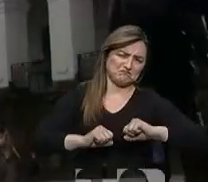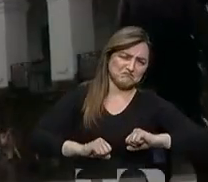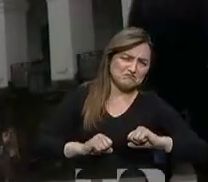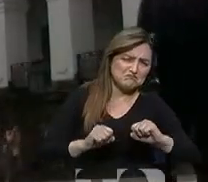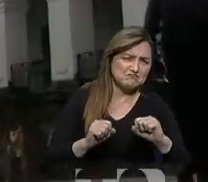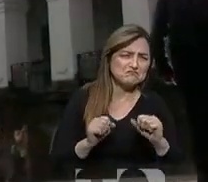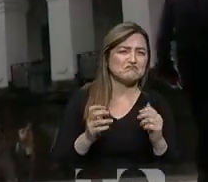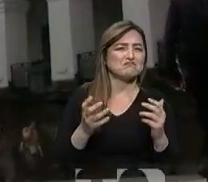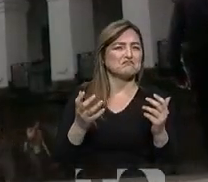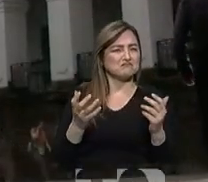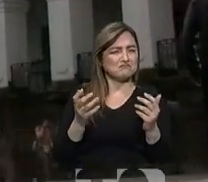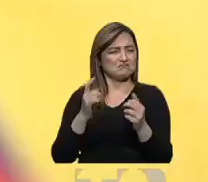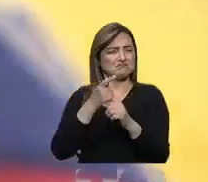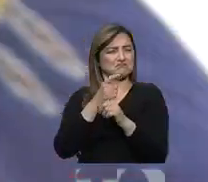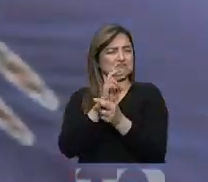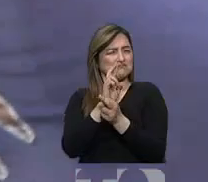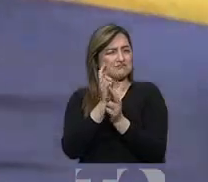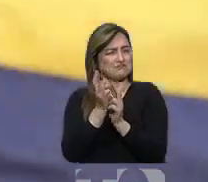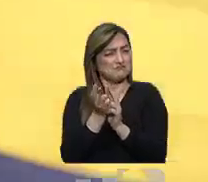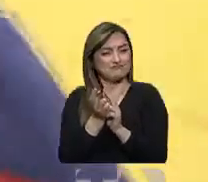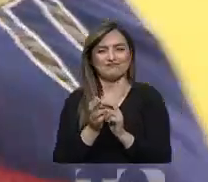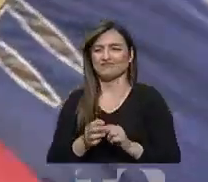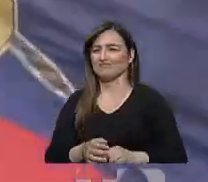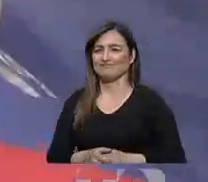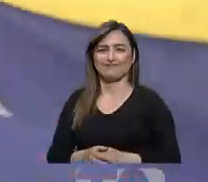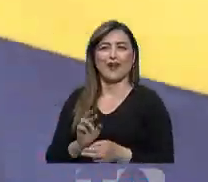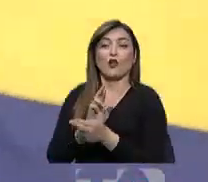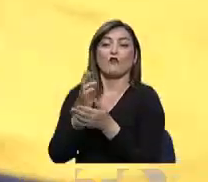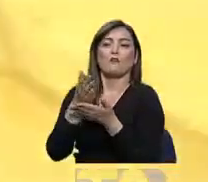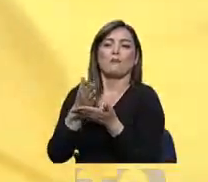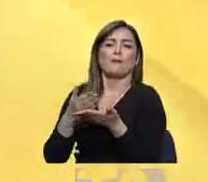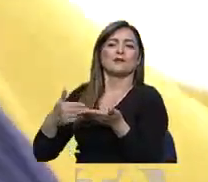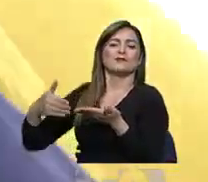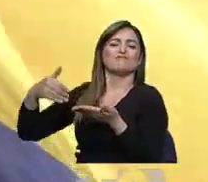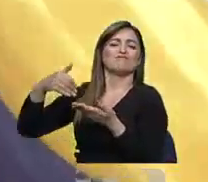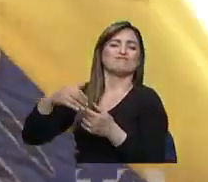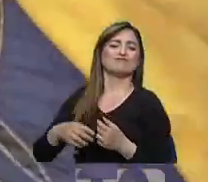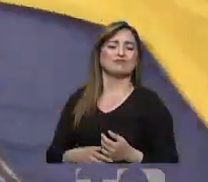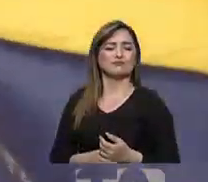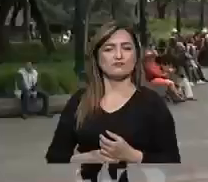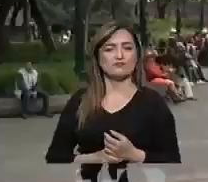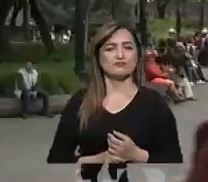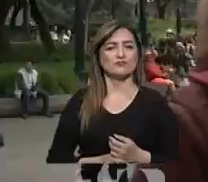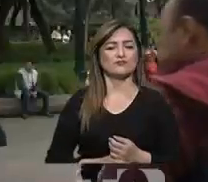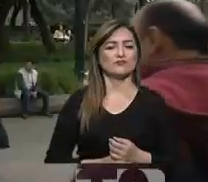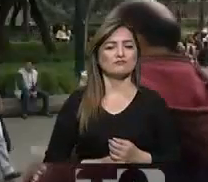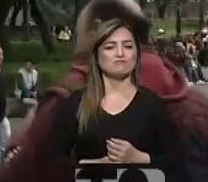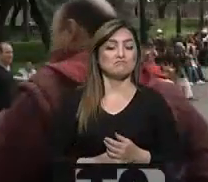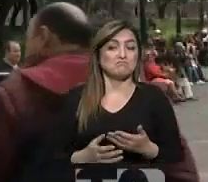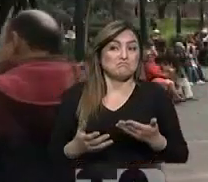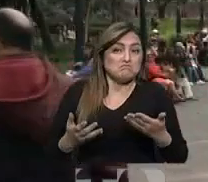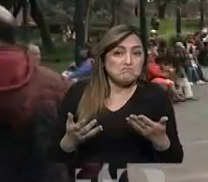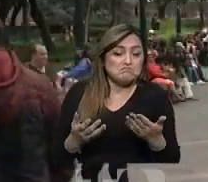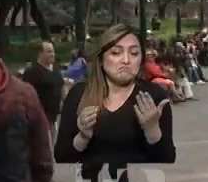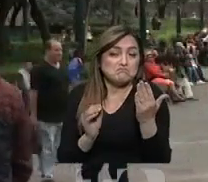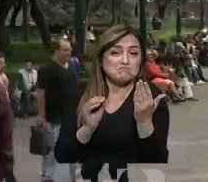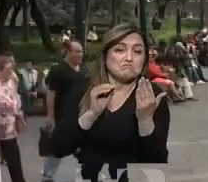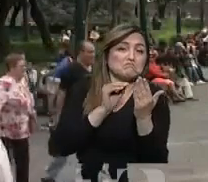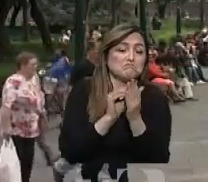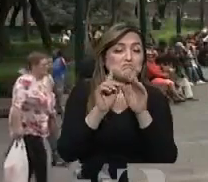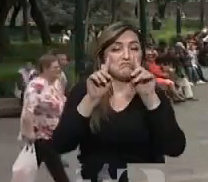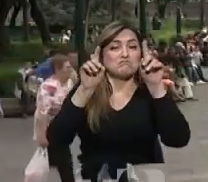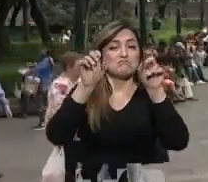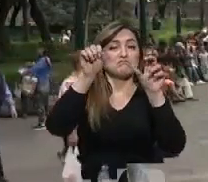pero no a través de una enmienda, sino de una reforma parcial. No obstante, de llegarse a plantear ese camino,